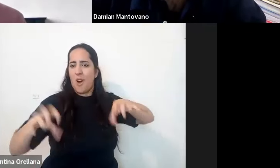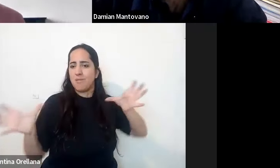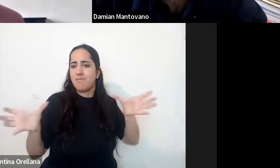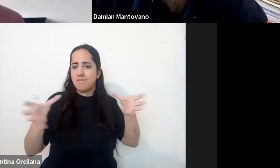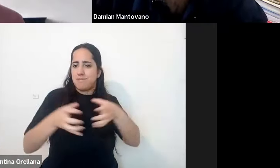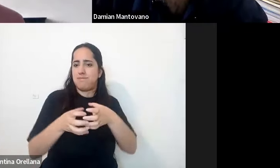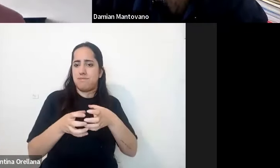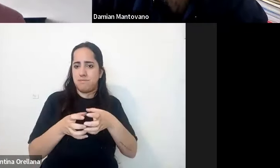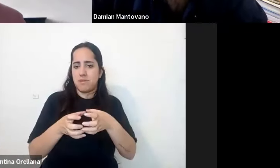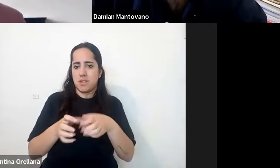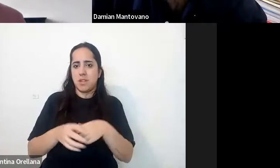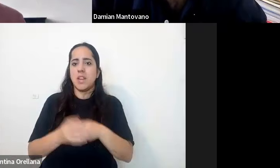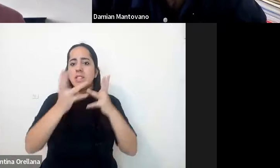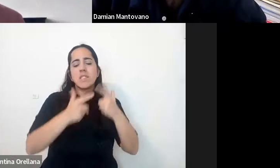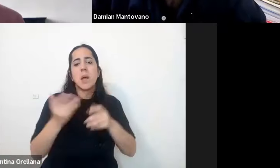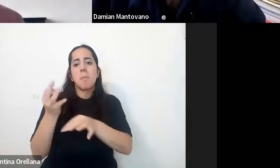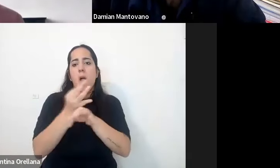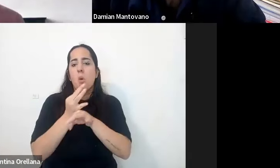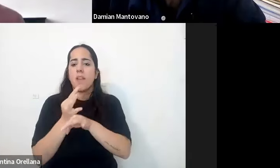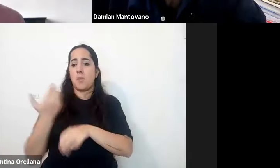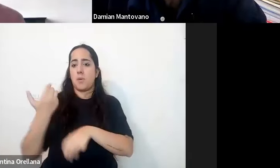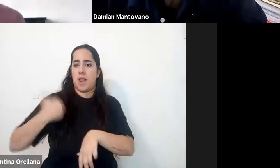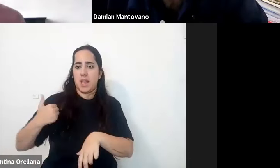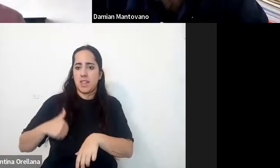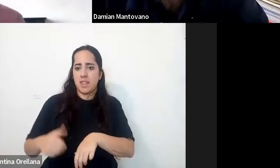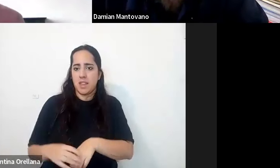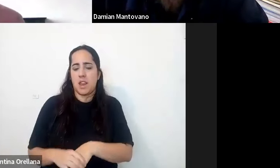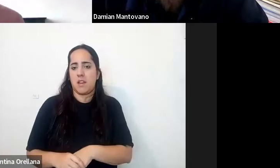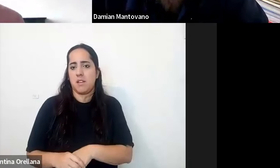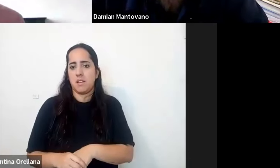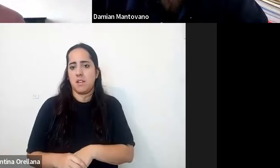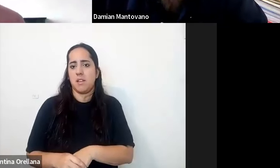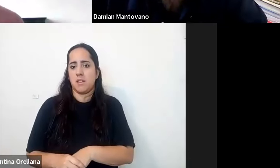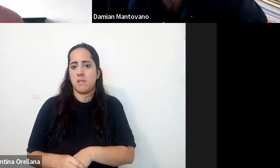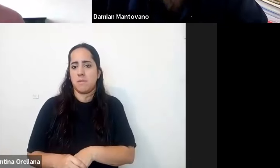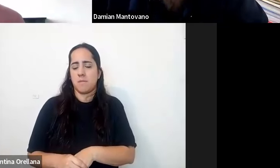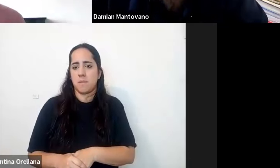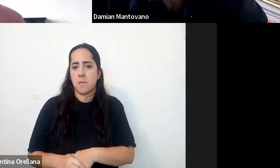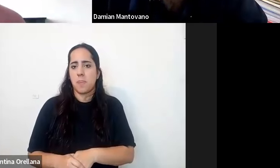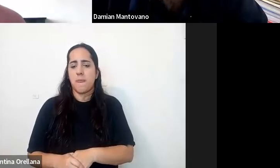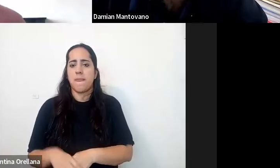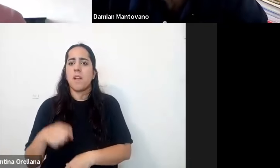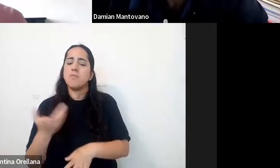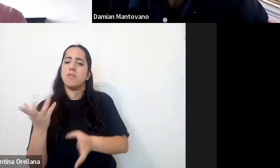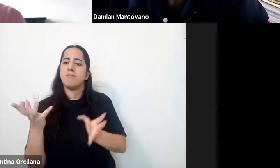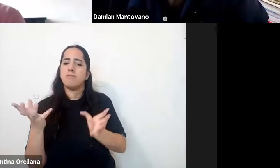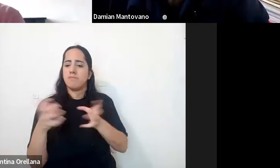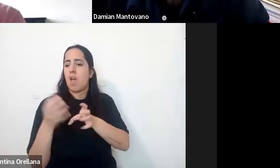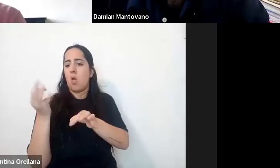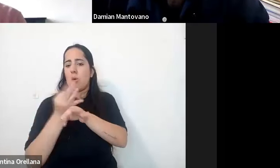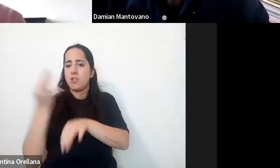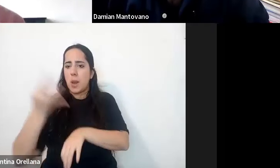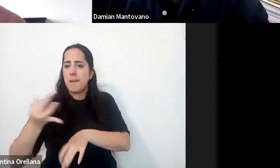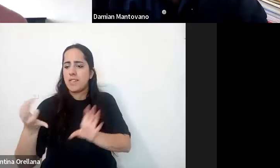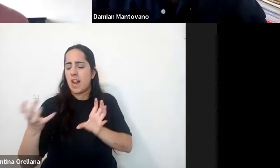génesis de los sistemas educativos en Argentina de la configuración de la educación especial como un